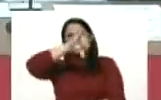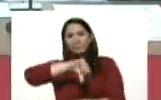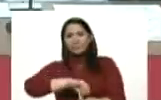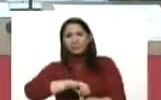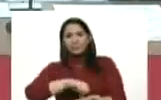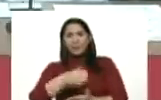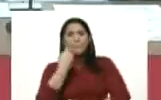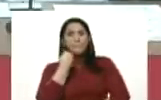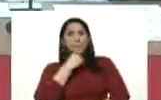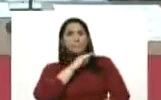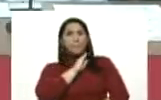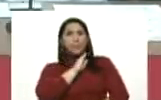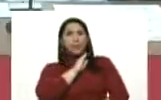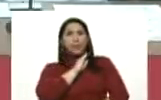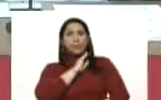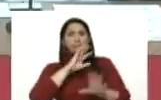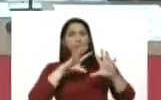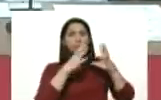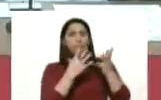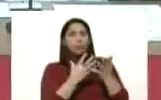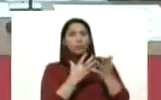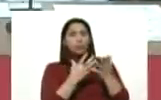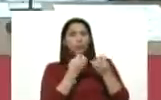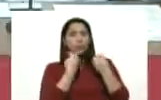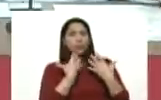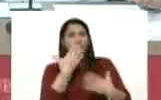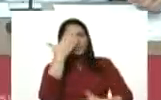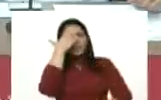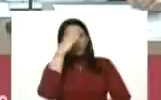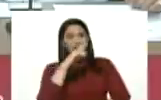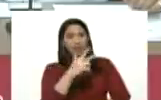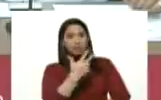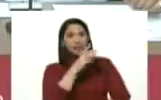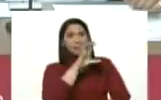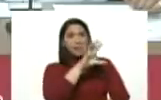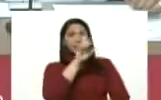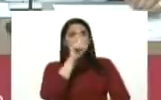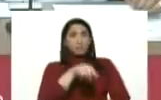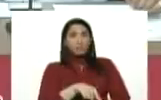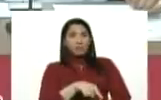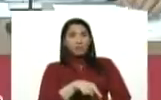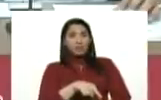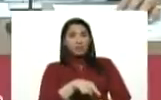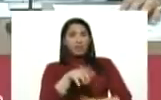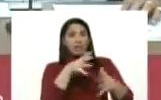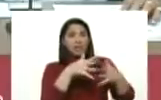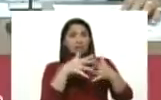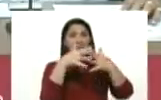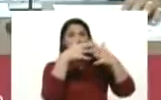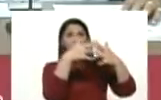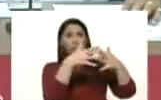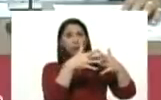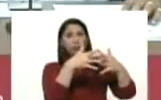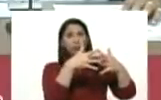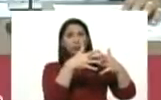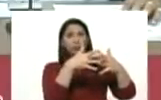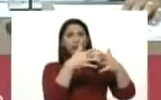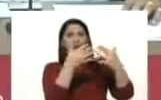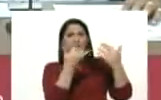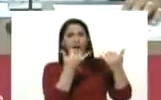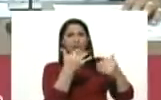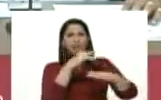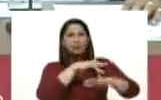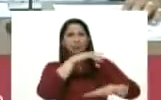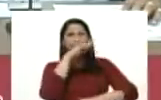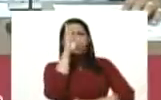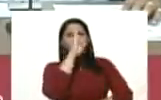pandemia en el mundo. bien sabía, el tercer país también está en este continente, Estados Unidos de Norteamérica, y ahora le tocó